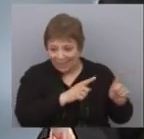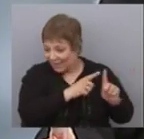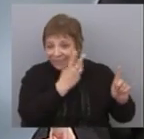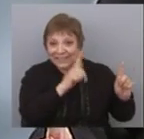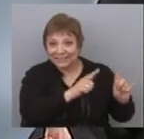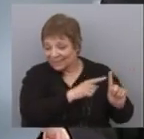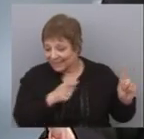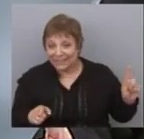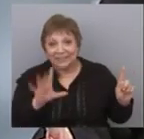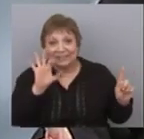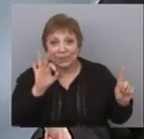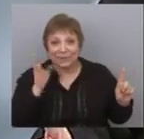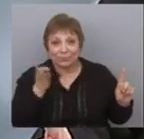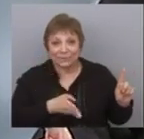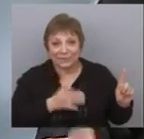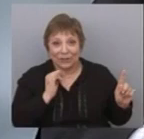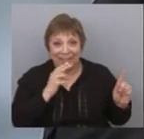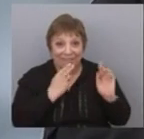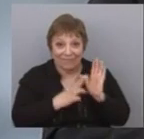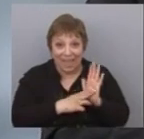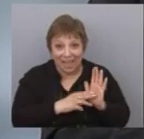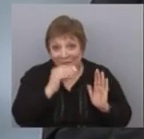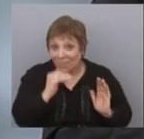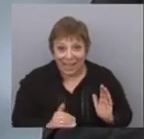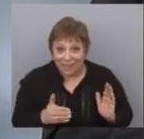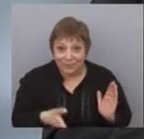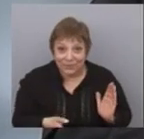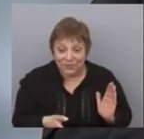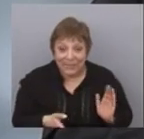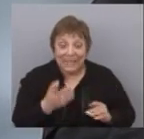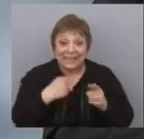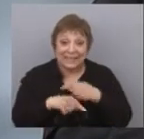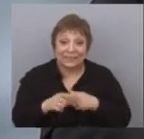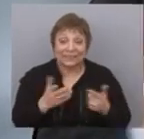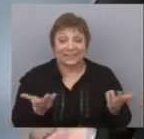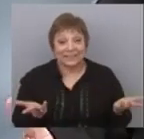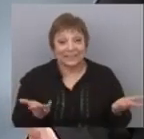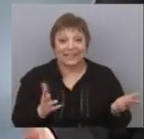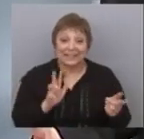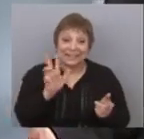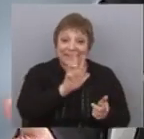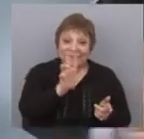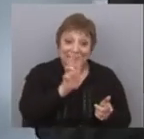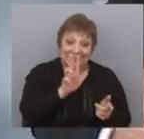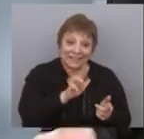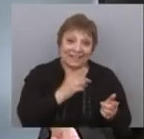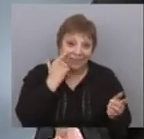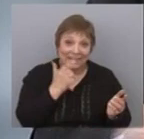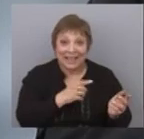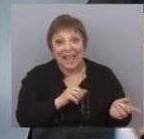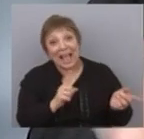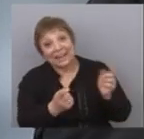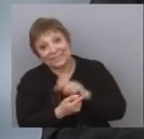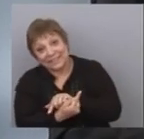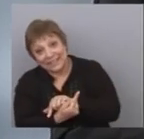bajamos un 50% del IVA. ¿Verdad? Entonces, bueno, resulta un 33%, si hacemos la cuenta al revés,